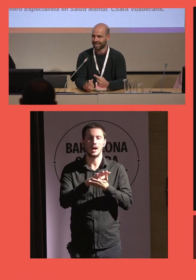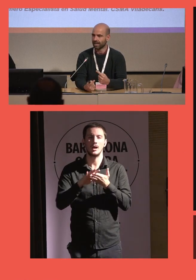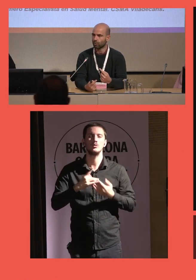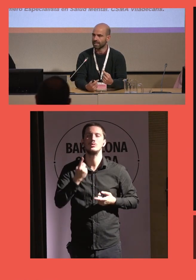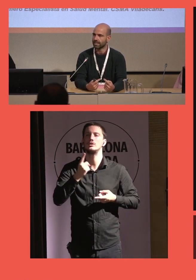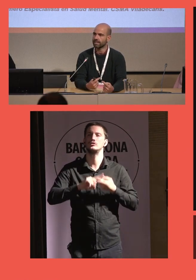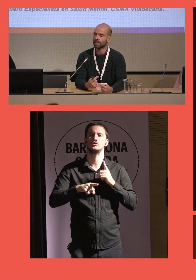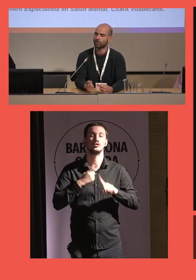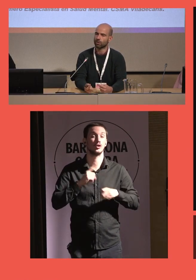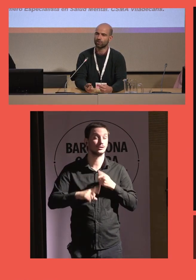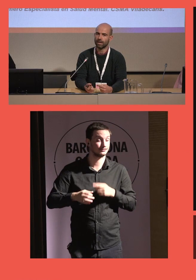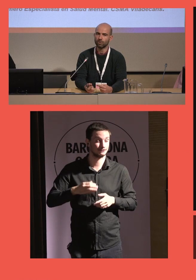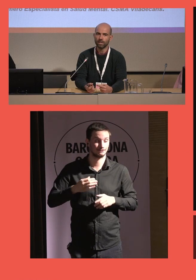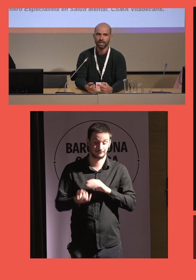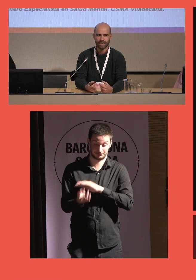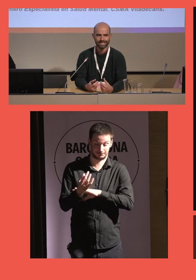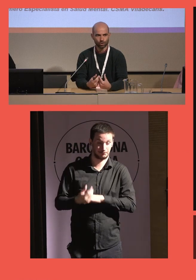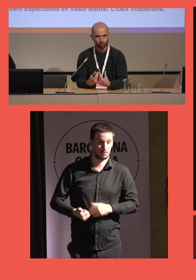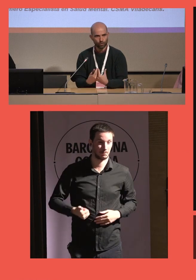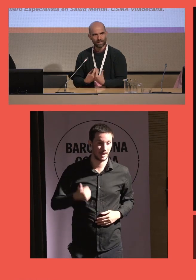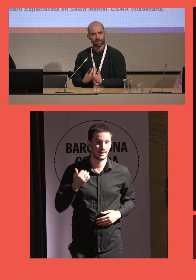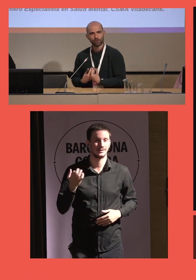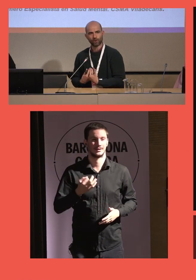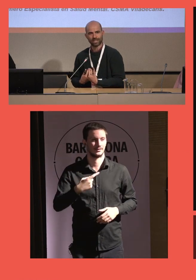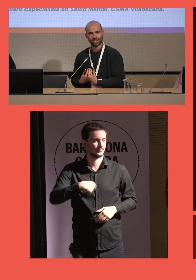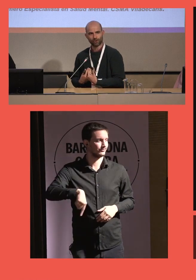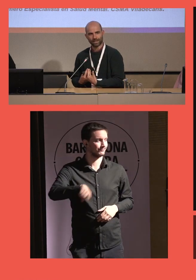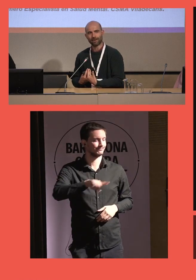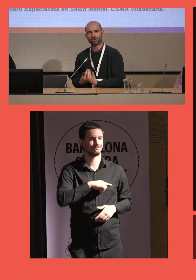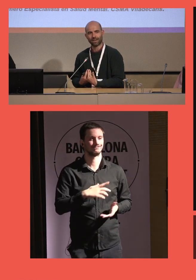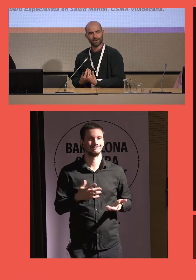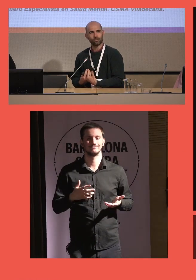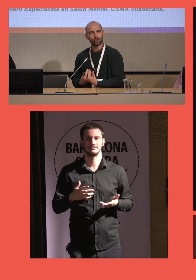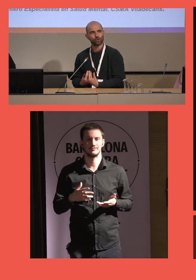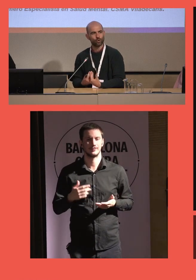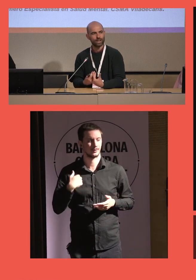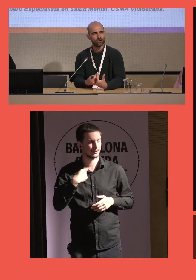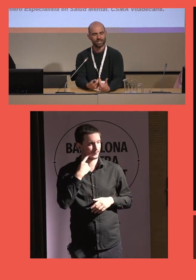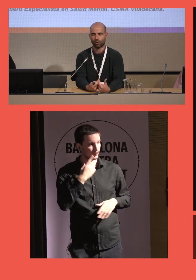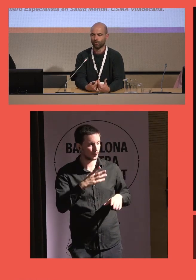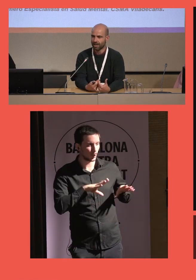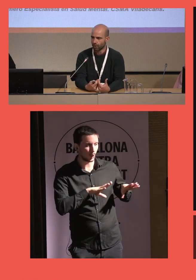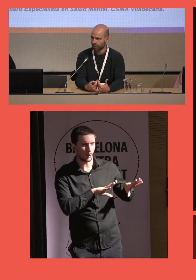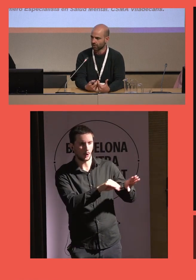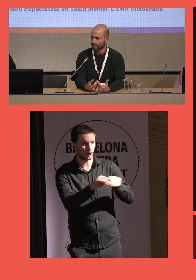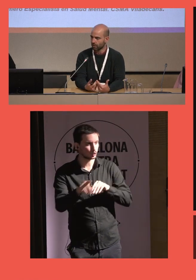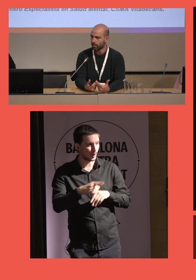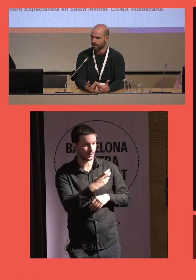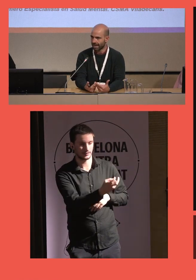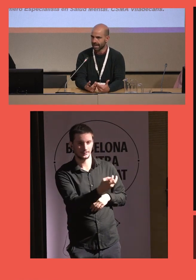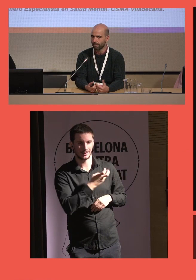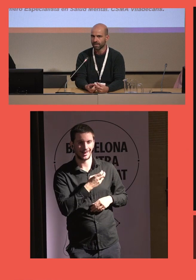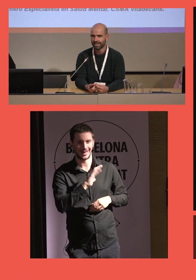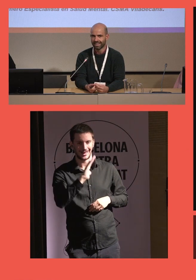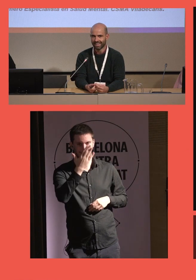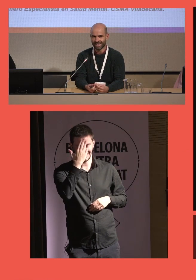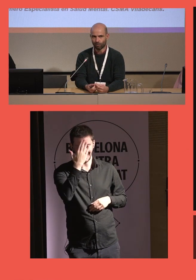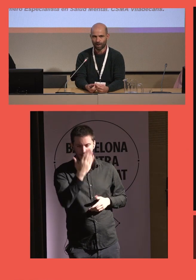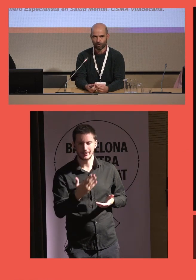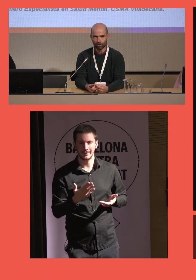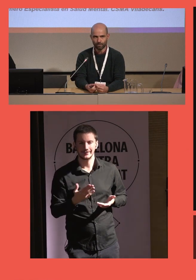de las cosas más recurrentes que nos encontramos es que sufríamos porque notábamos que había muchos usuarios que acudían a los centros de atención primaria